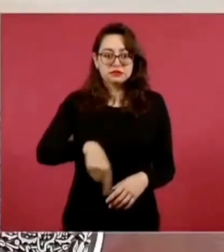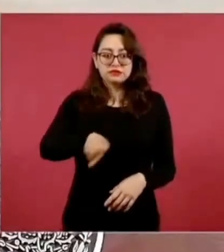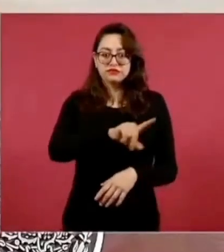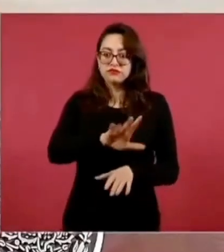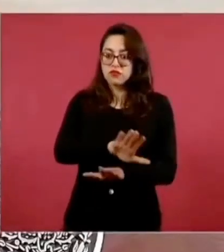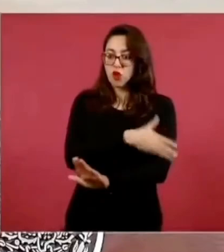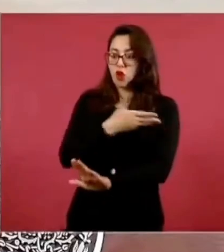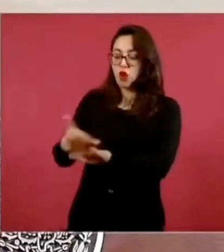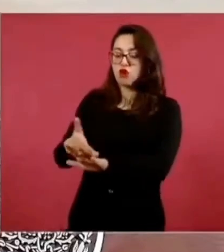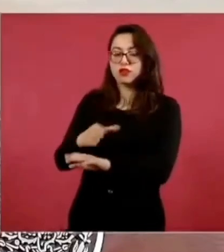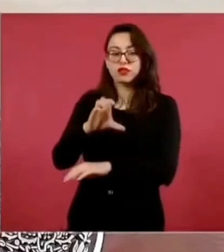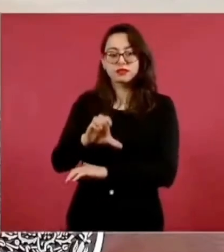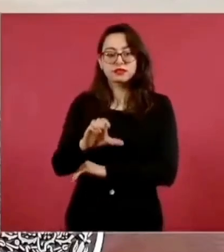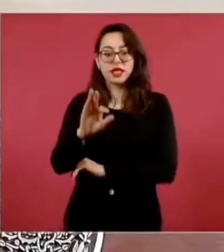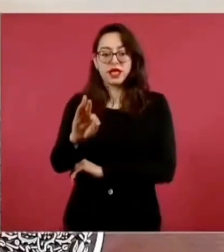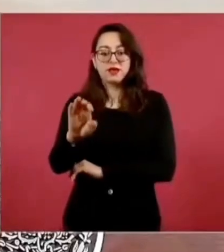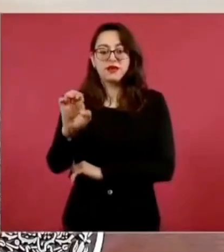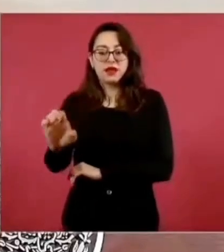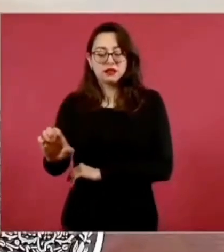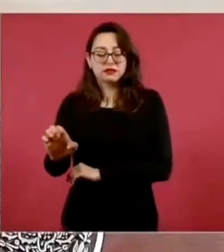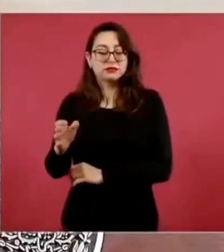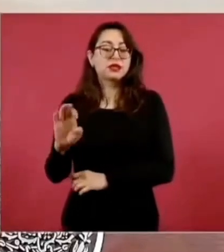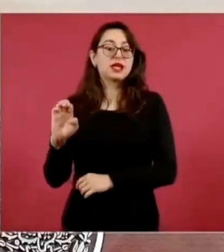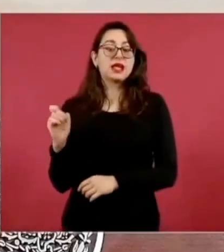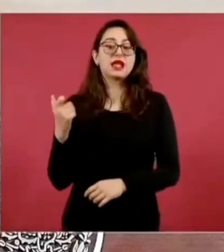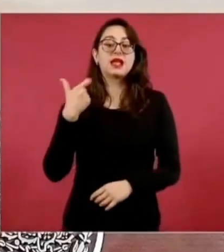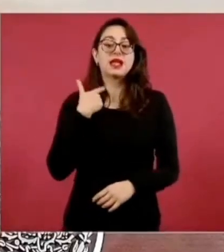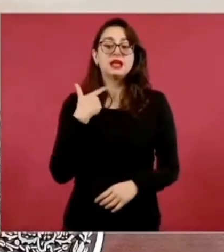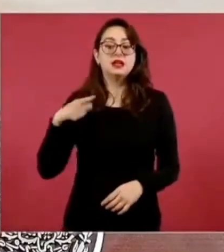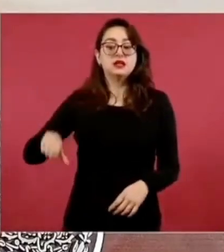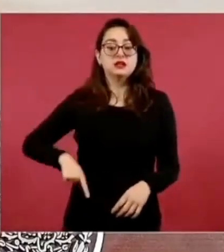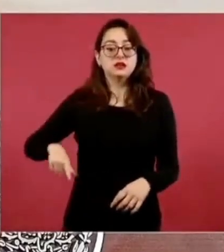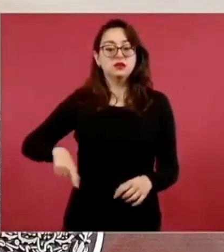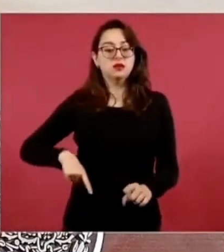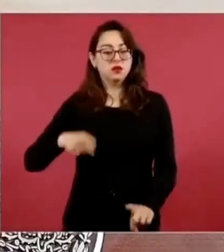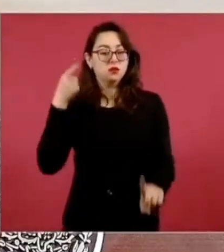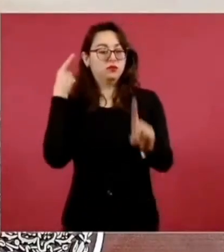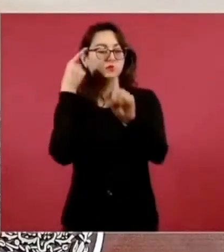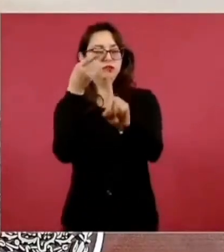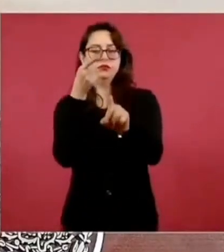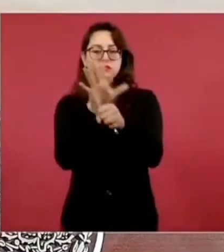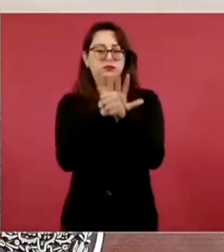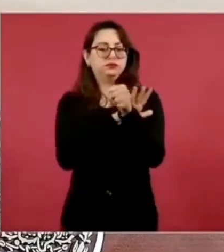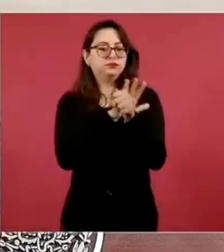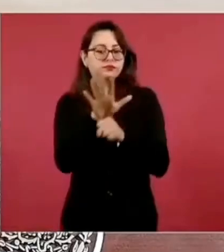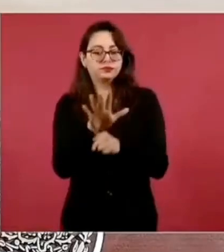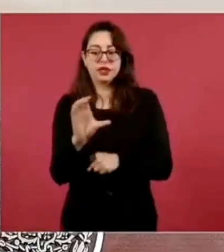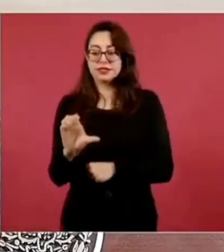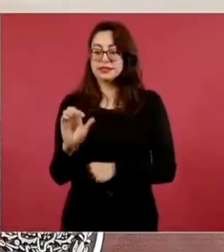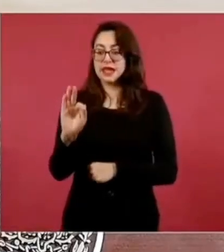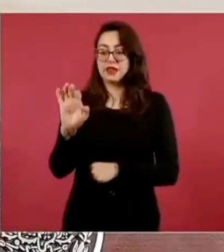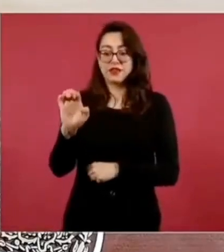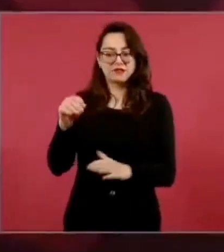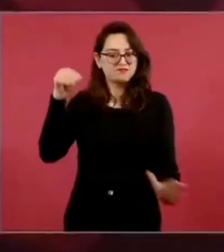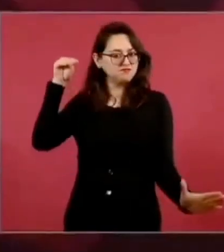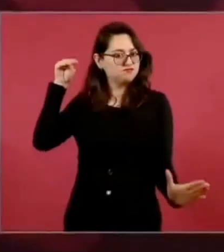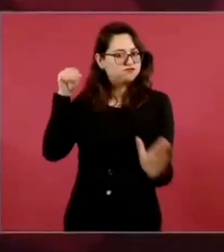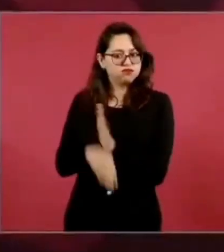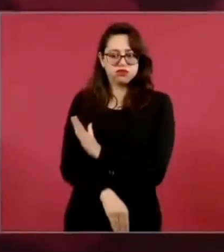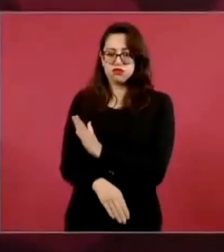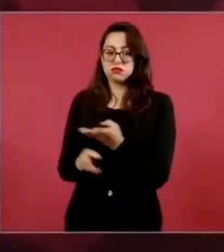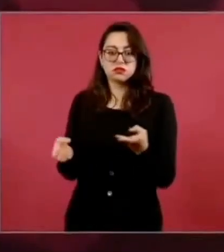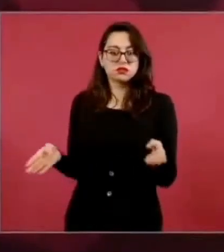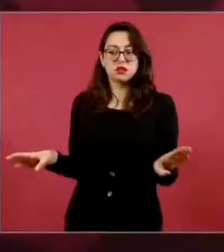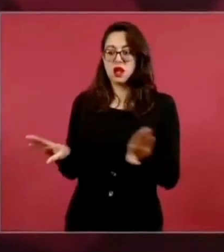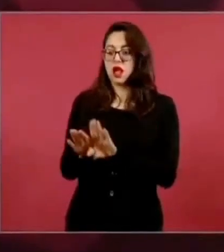El propósito era acabar con la Comisión Federal de Electricidad y